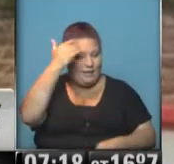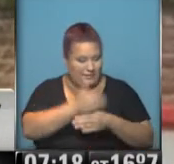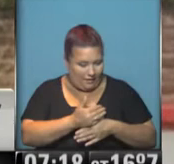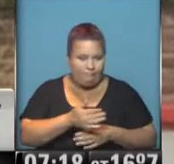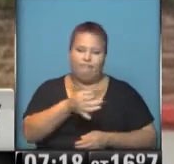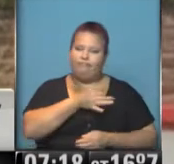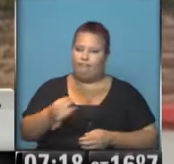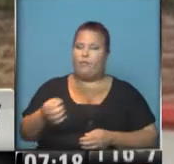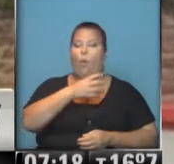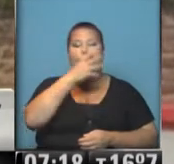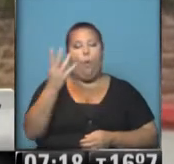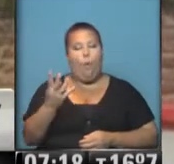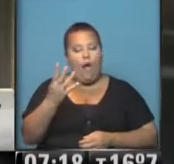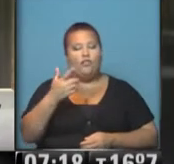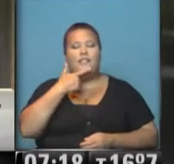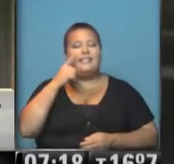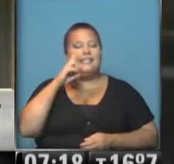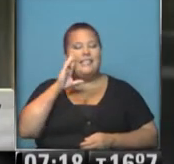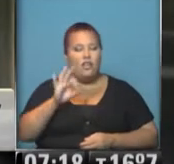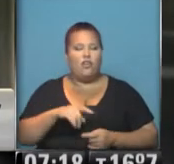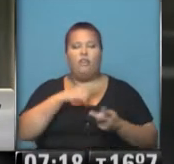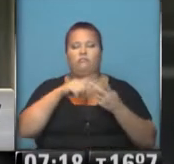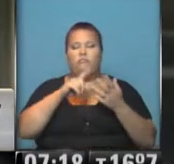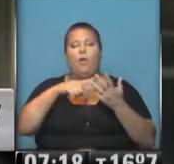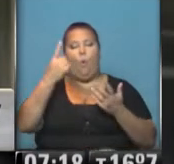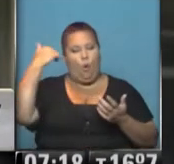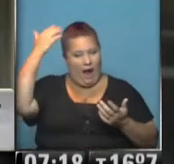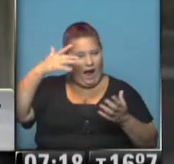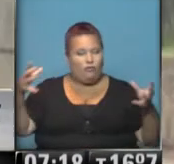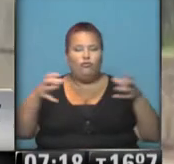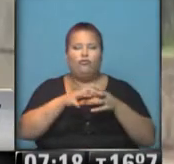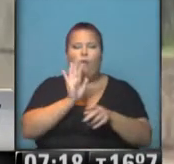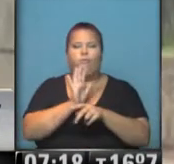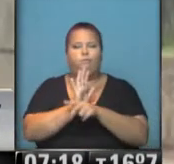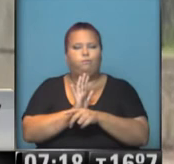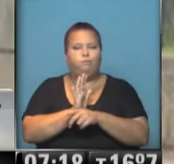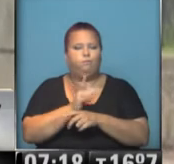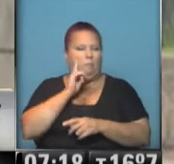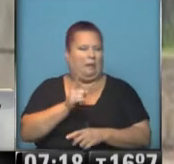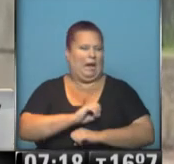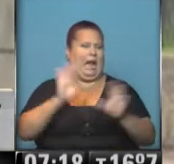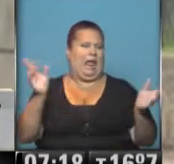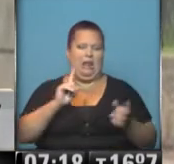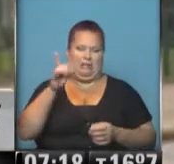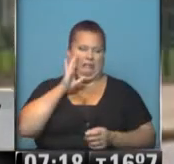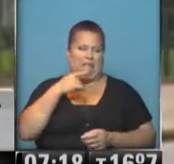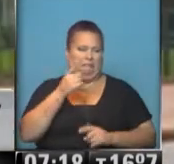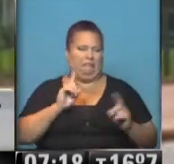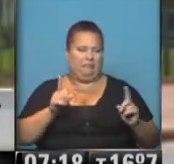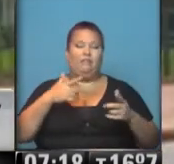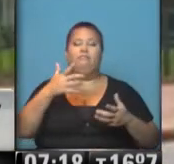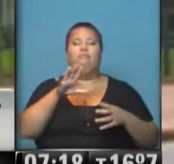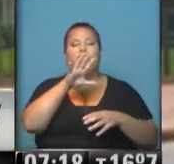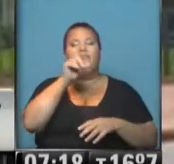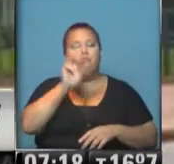Así es, son 4 sirios, un tunecino y un palestino, todos considerados de bajo riesgo por Estados Unidos y que habían